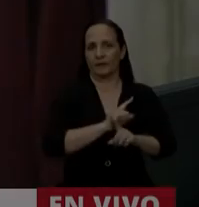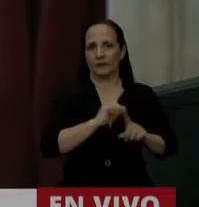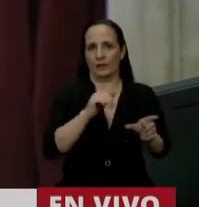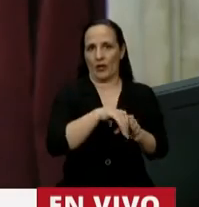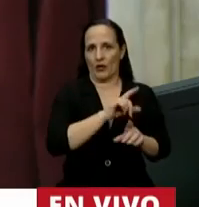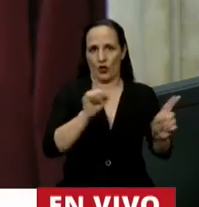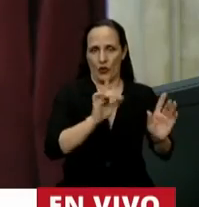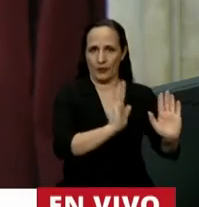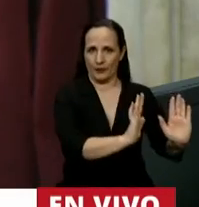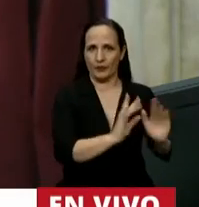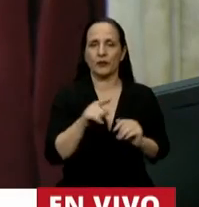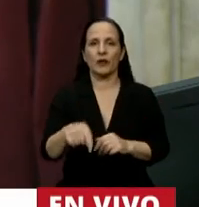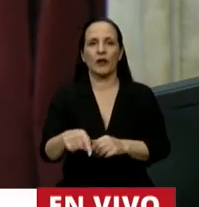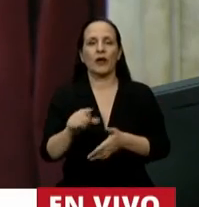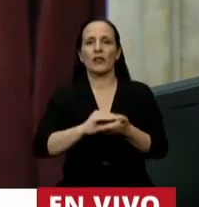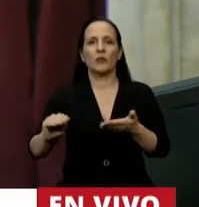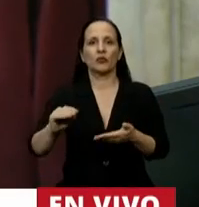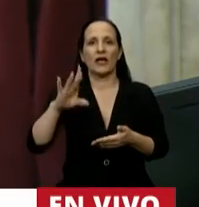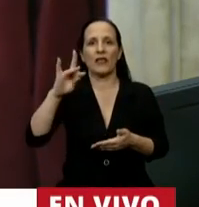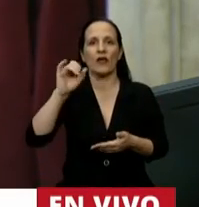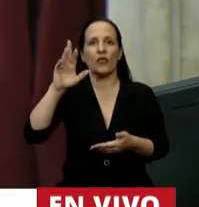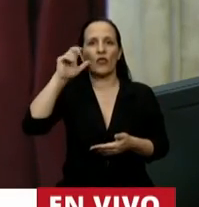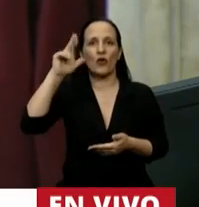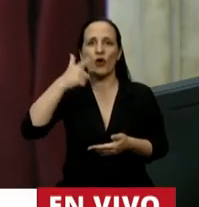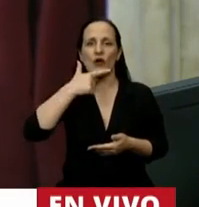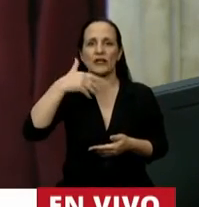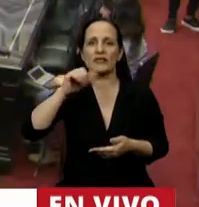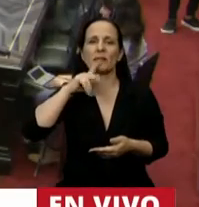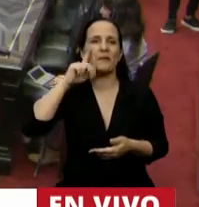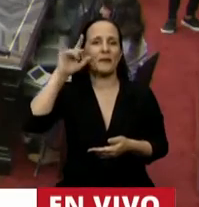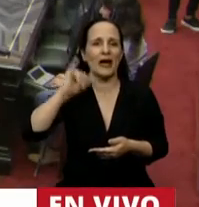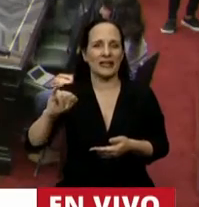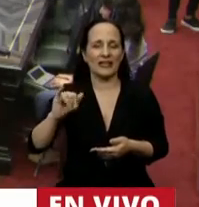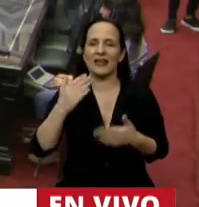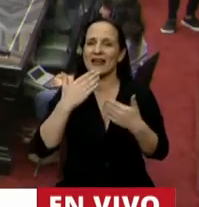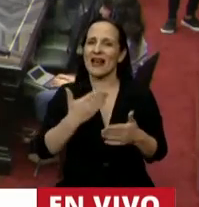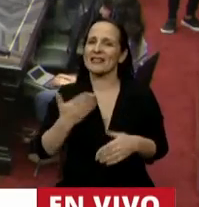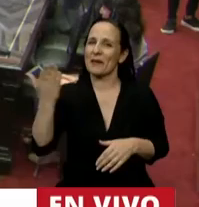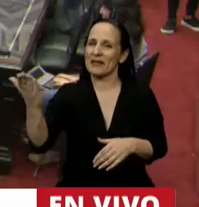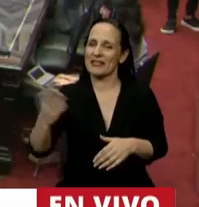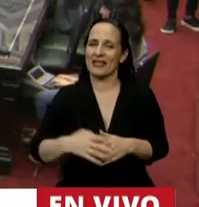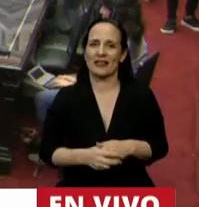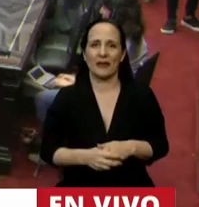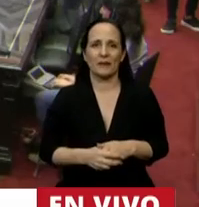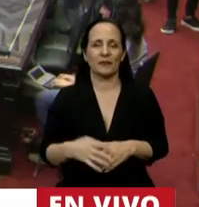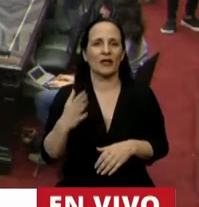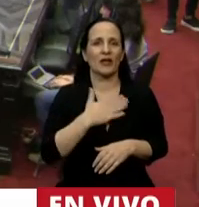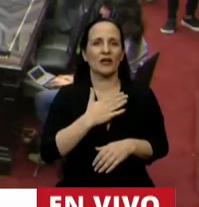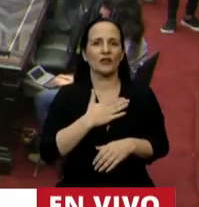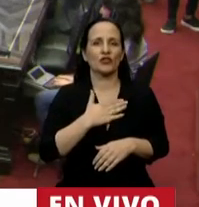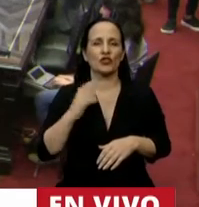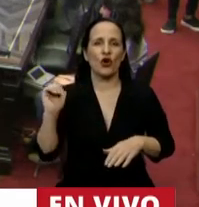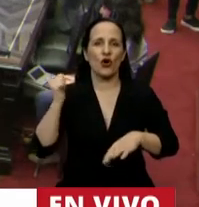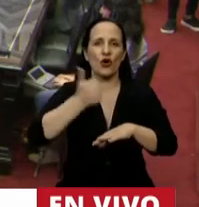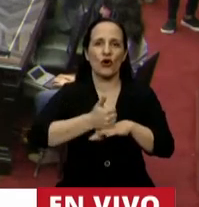Tiene la palabra la diputada Dolores Martínez. Gracias, señor Presidente. Vengo a poner en